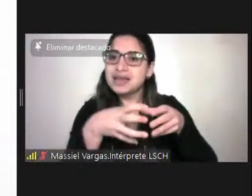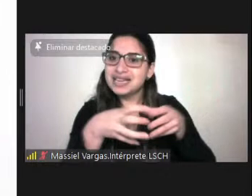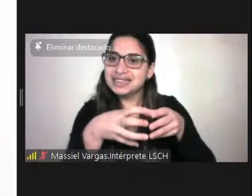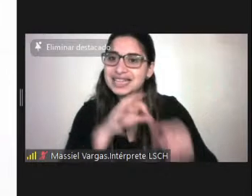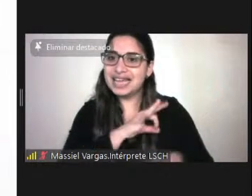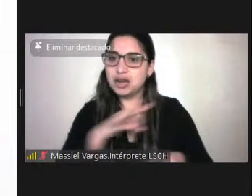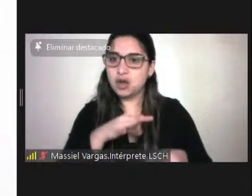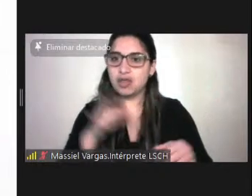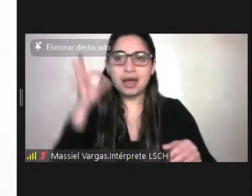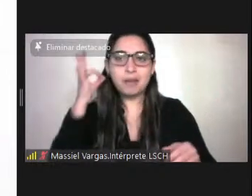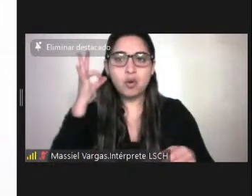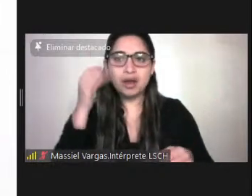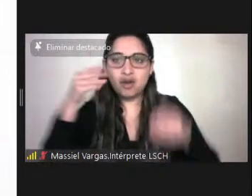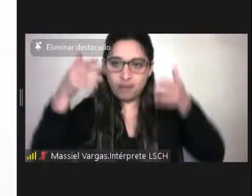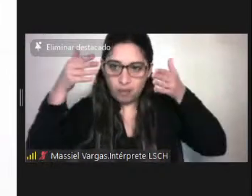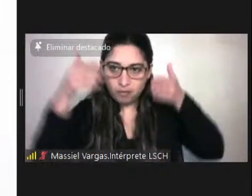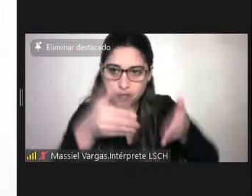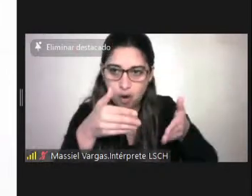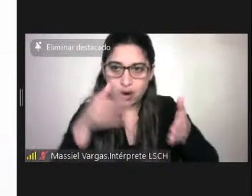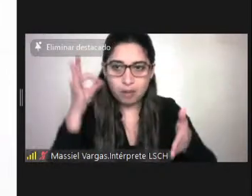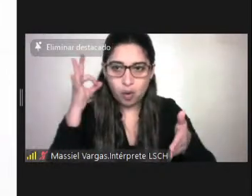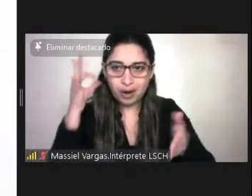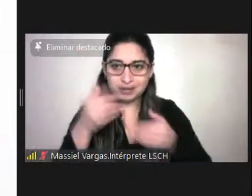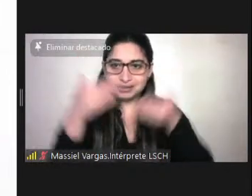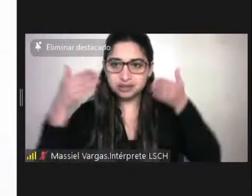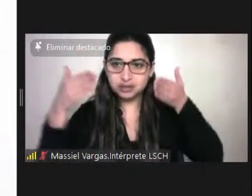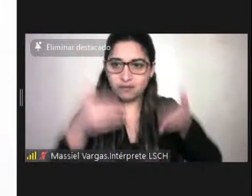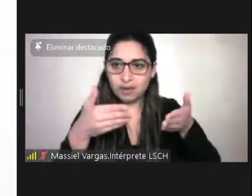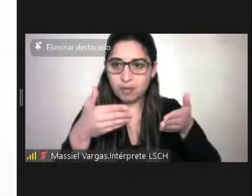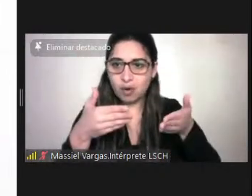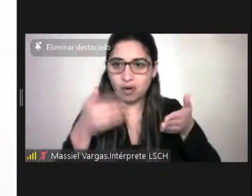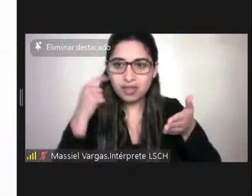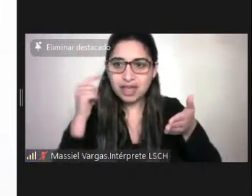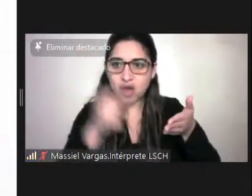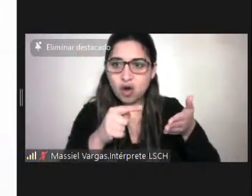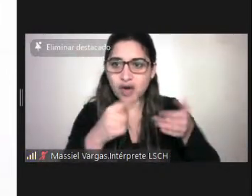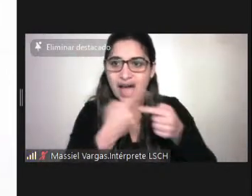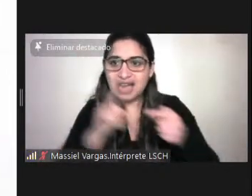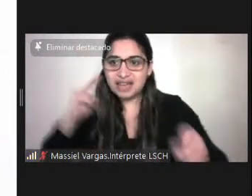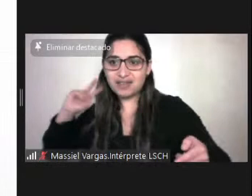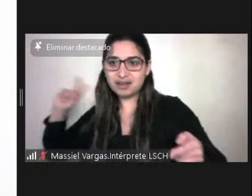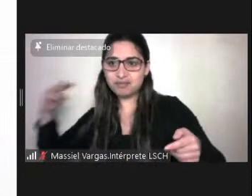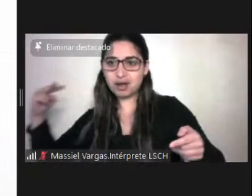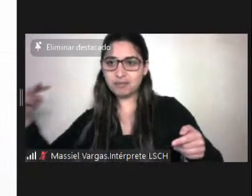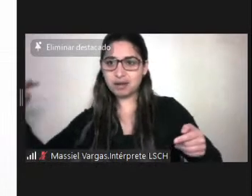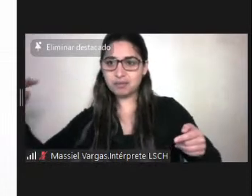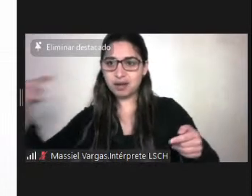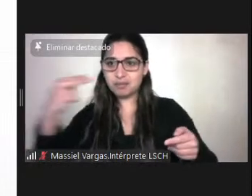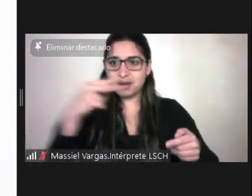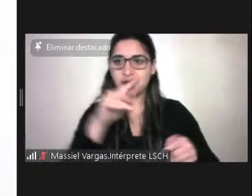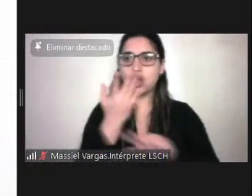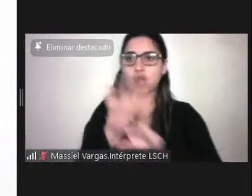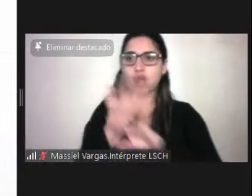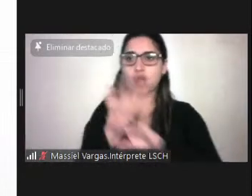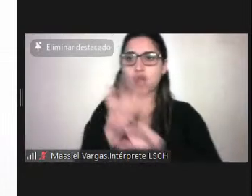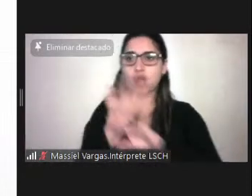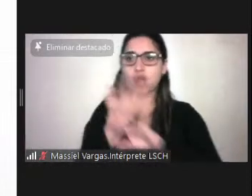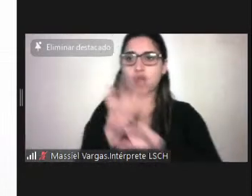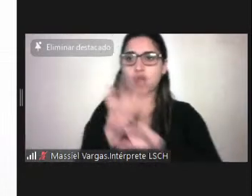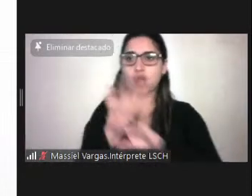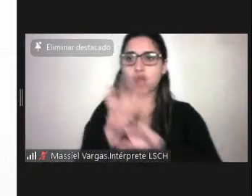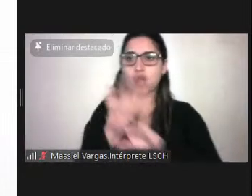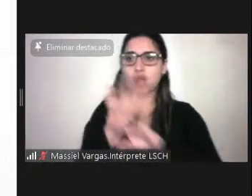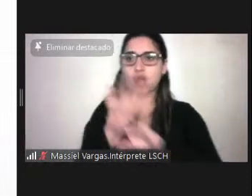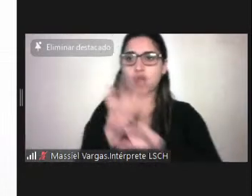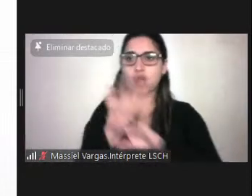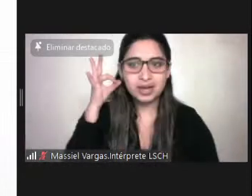vemos a la mujer solo desde ese ámbito, vamos a perder la posibilidad de verla desde todo el desarrollo como mujer, o de las implicancias que puede tener